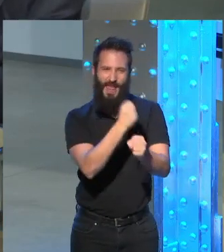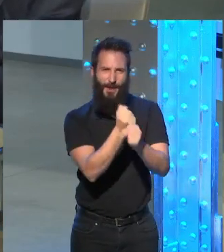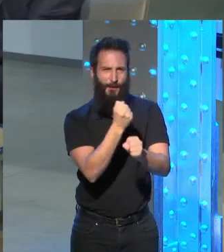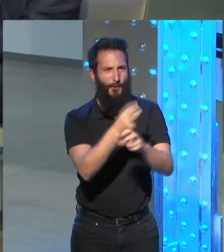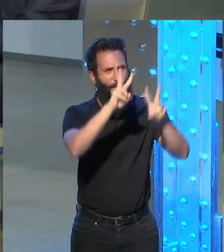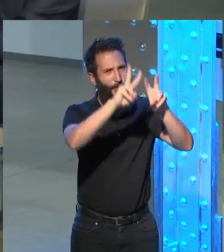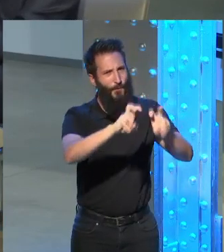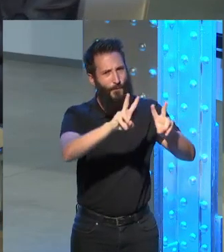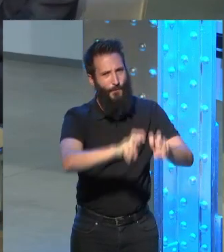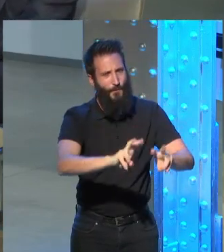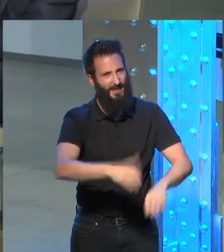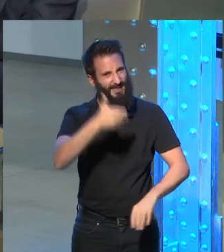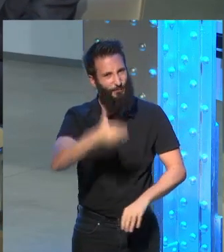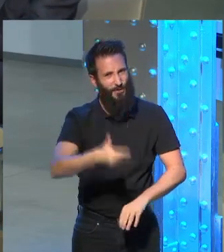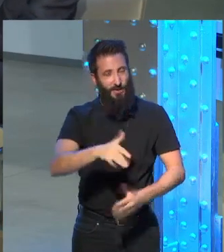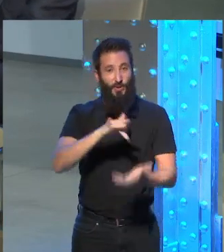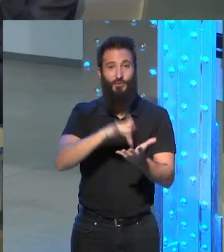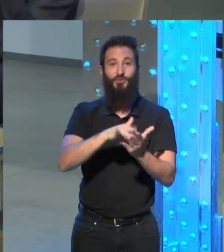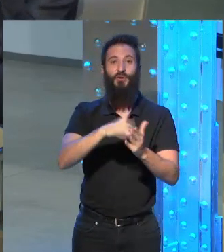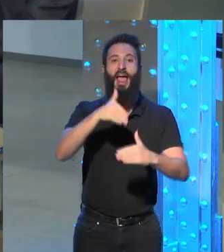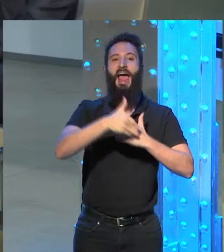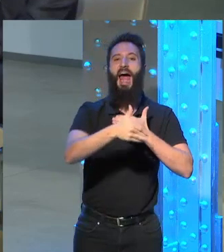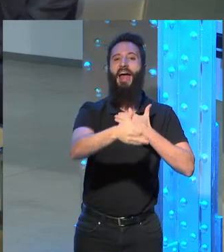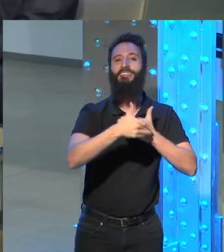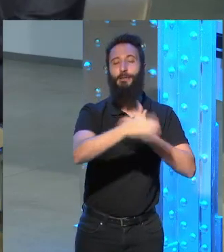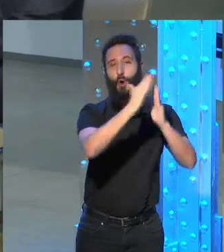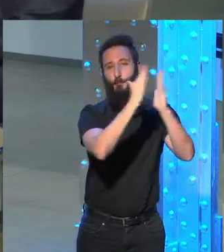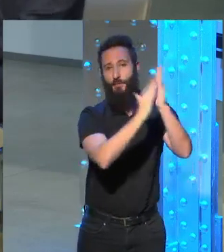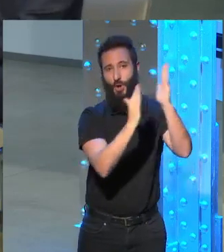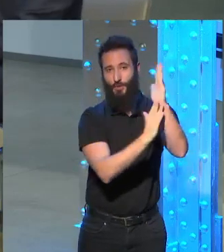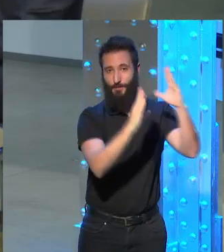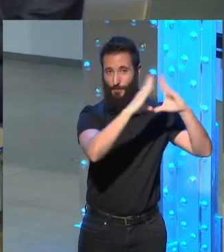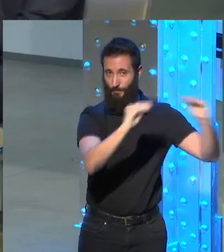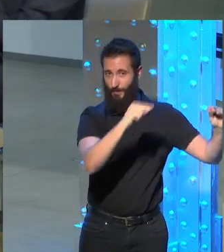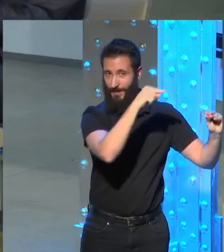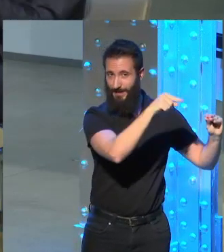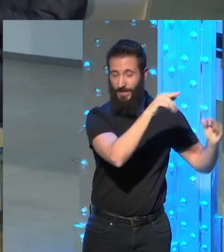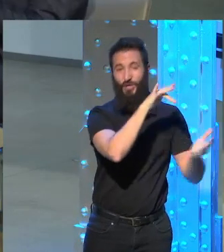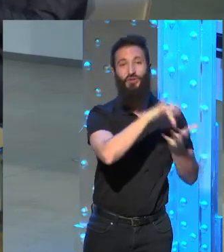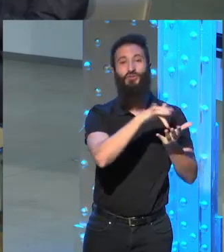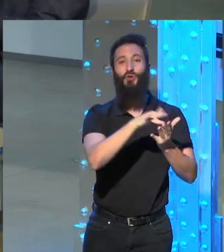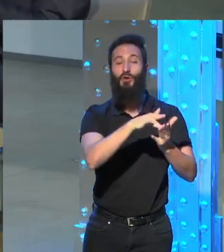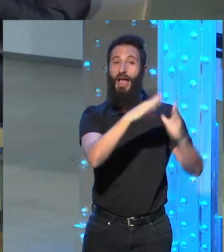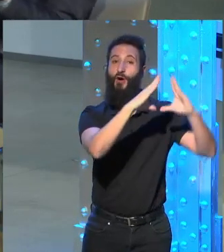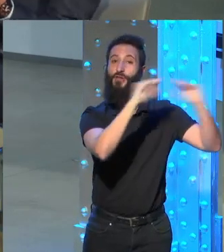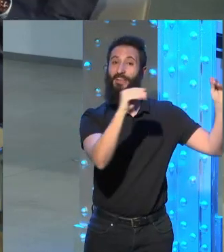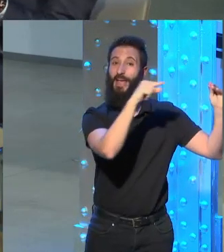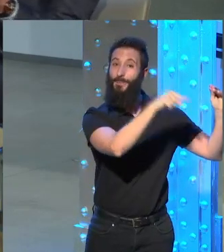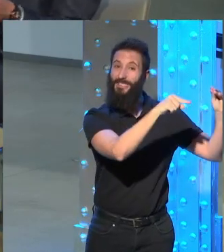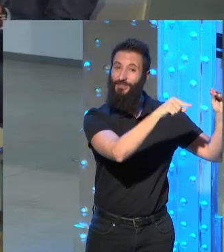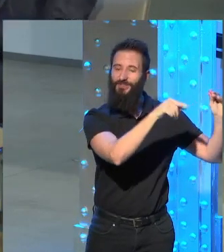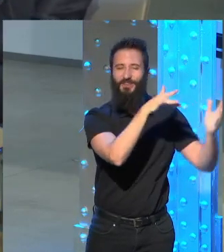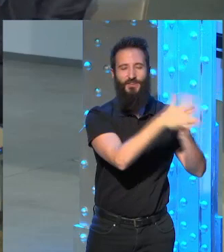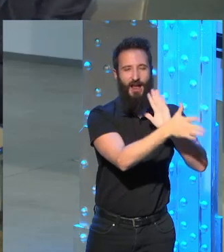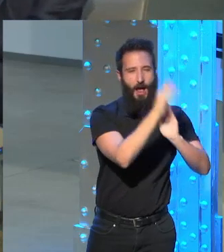investigación fueron los archivos de la biblioteca de Princeton Princeton es un refugio pero dentro de ese refugio hay otro refugio